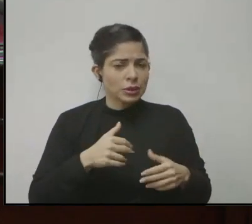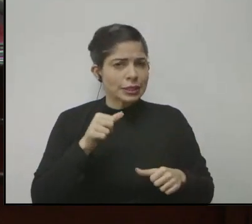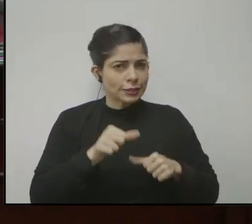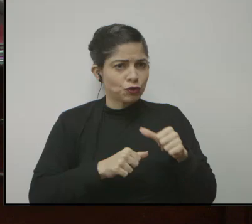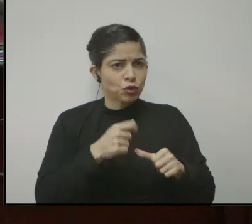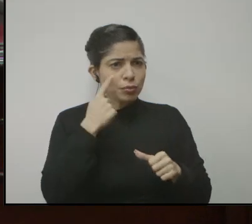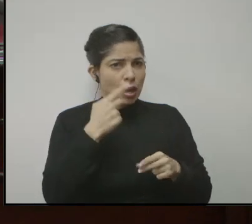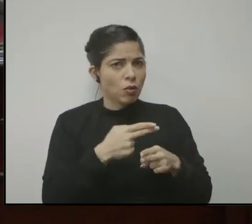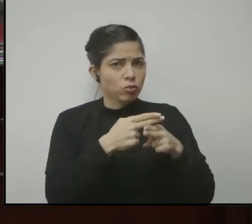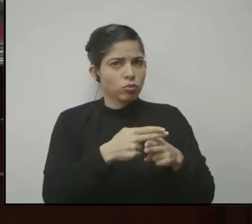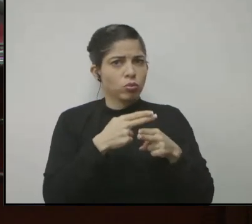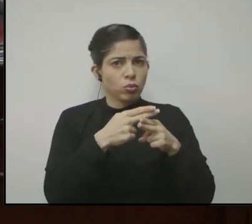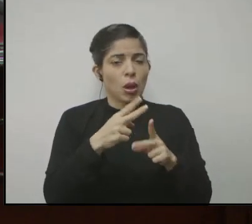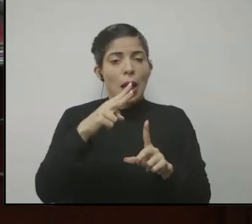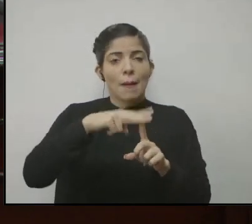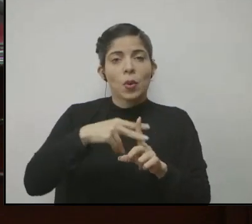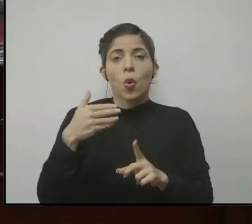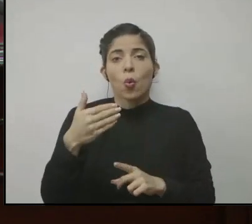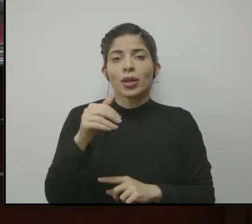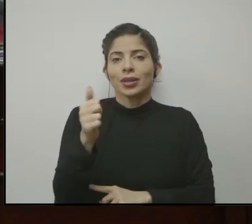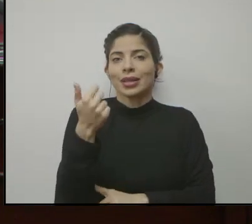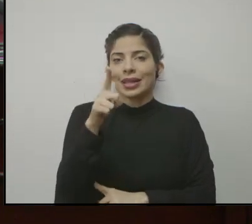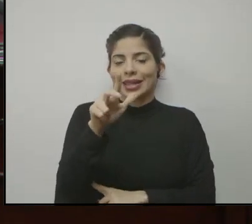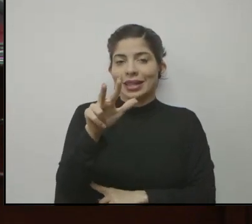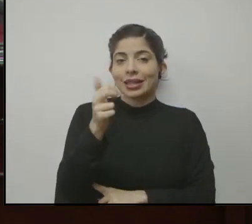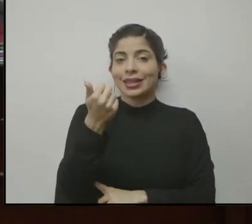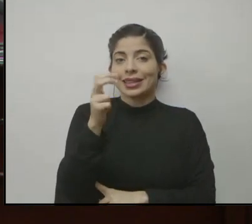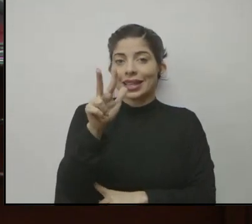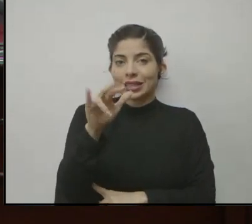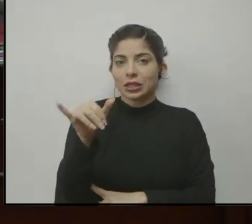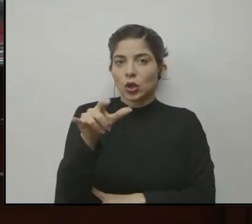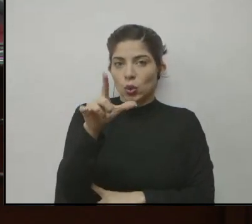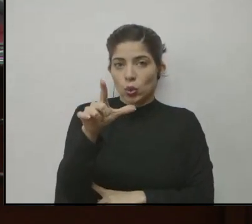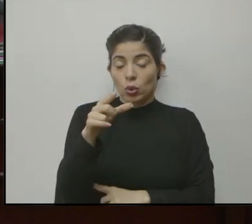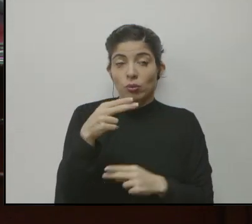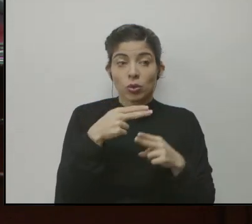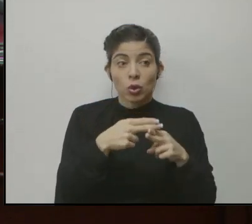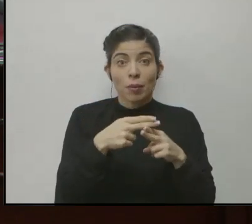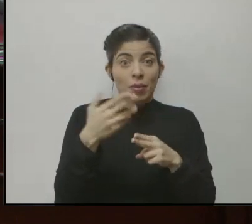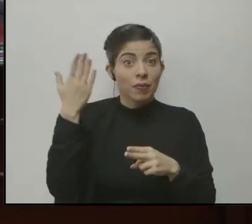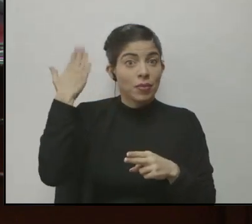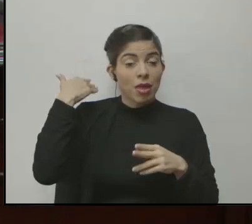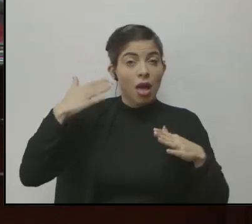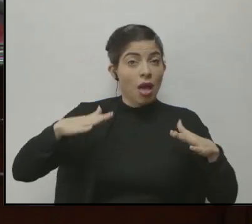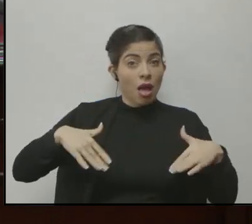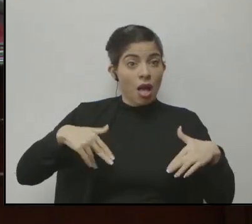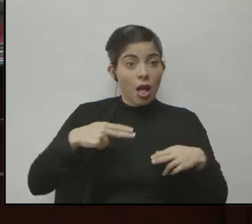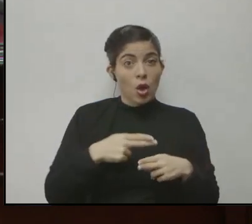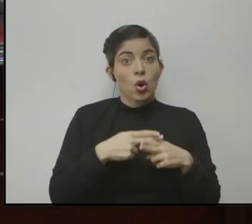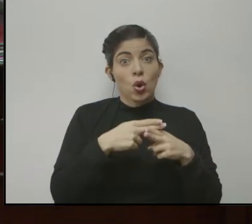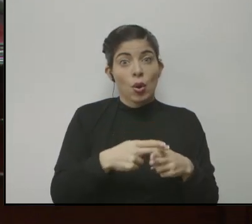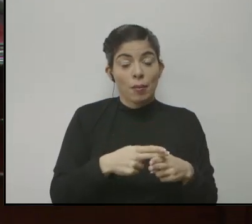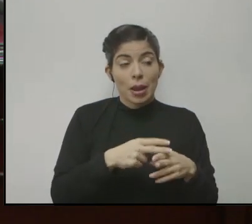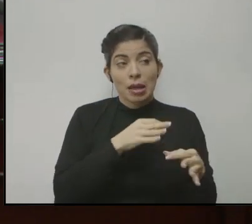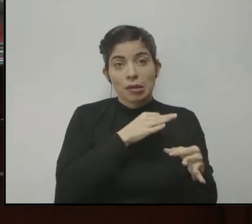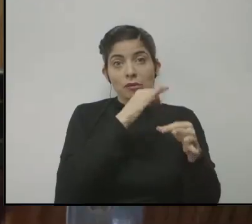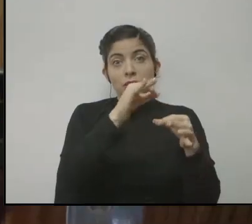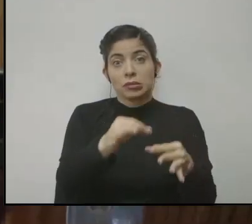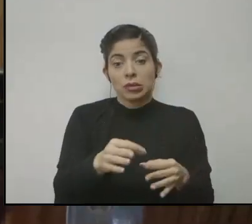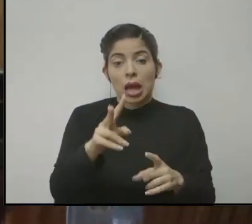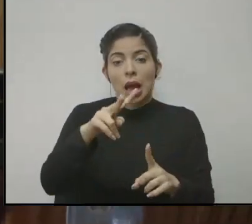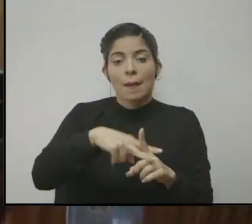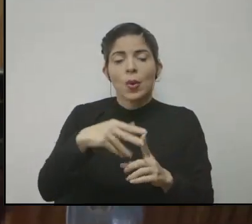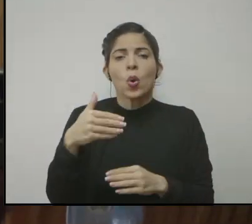nombramientos que rigen a partir del 13 de julio. Aquellos nombramientos que no se habían realizado por alguna razón se van a